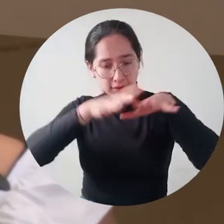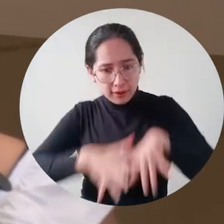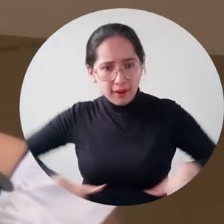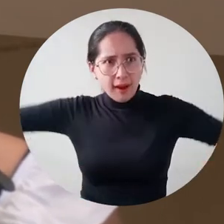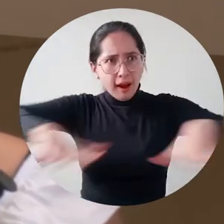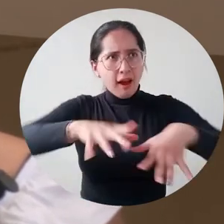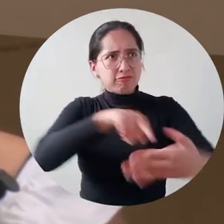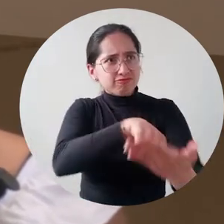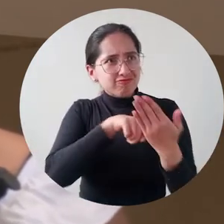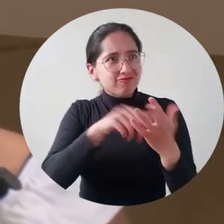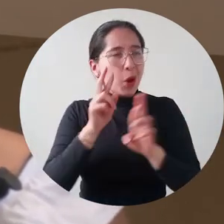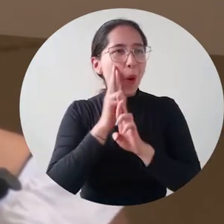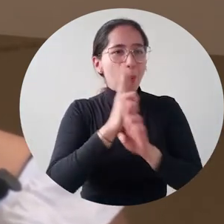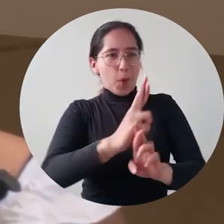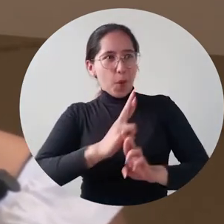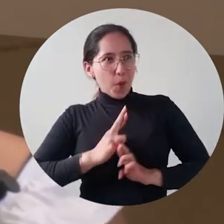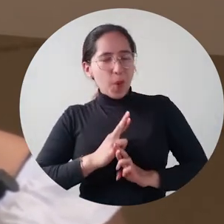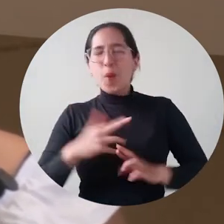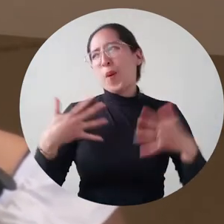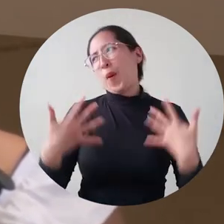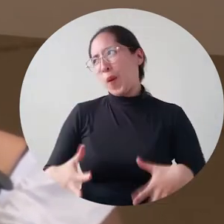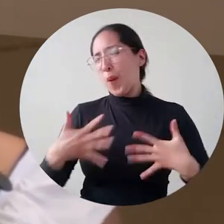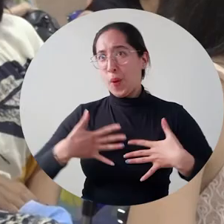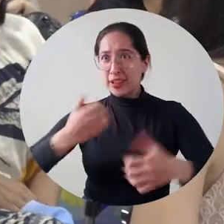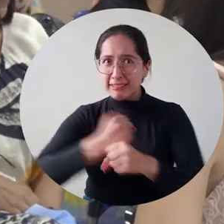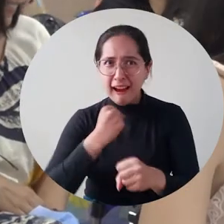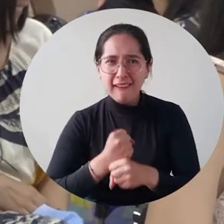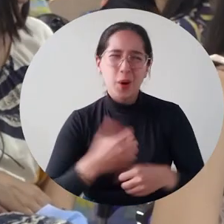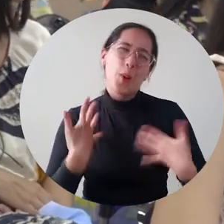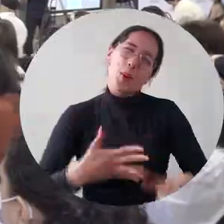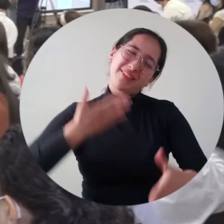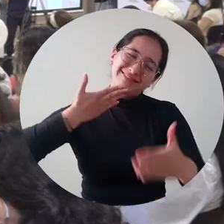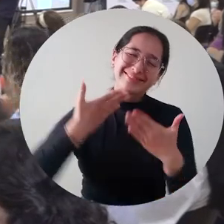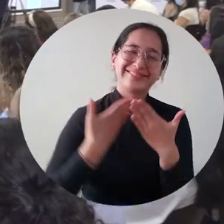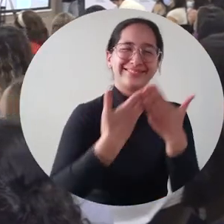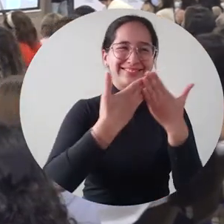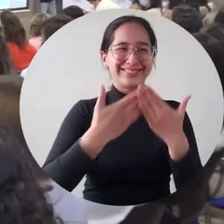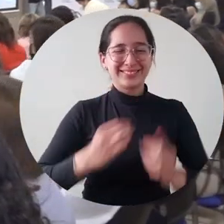institución que puede exaltarnos y poder reconocer esa labor.